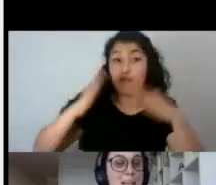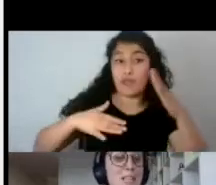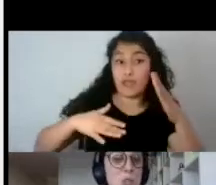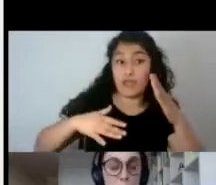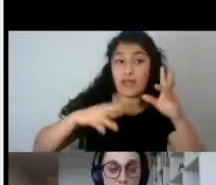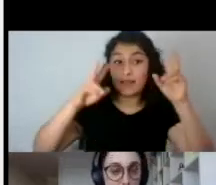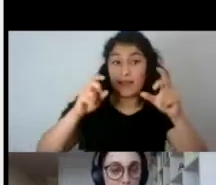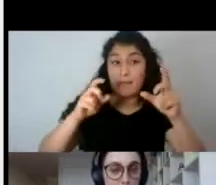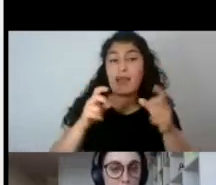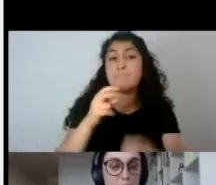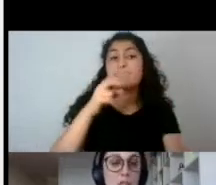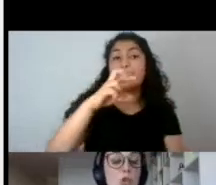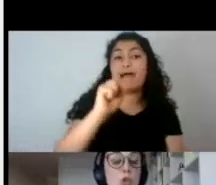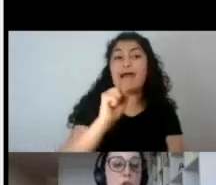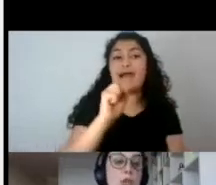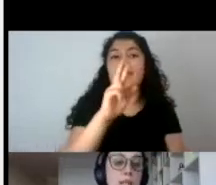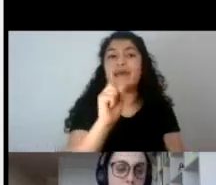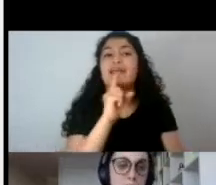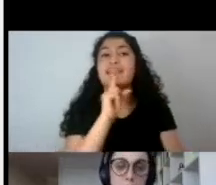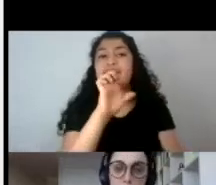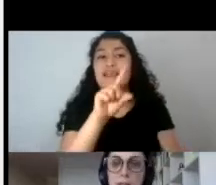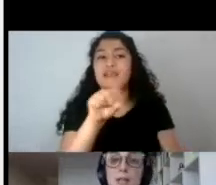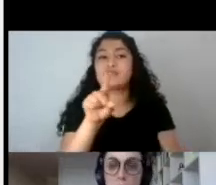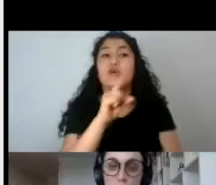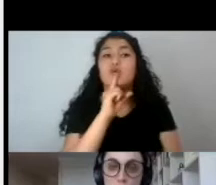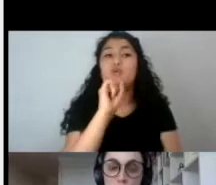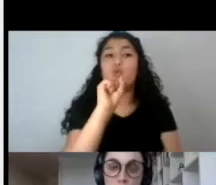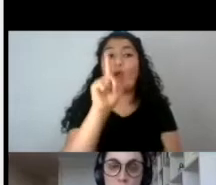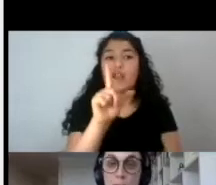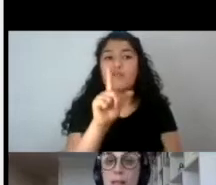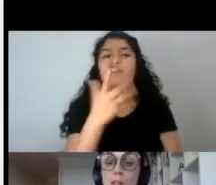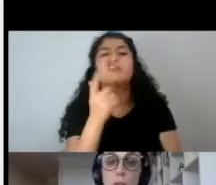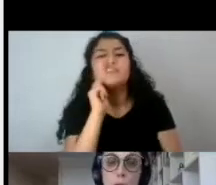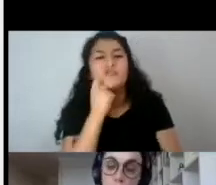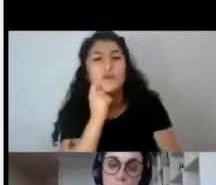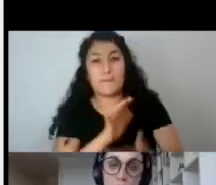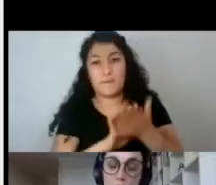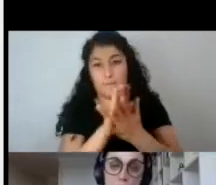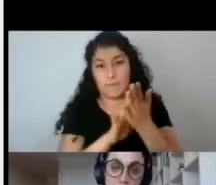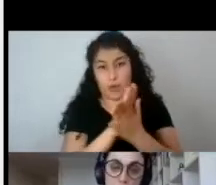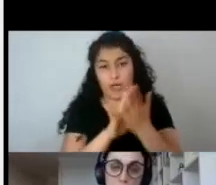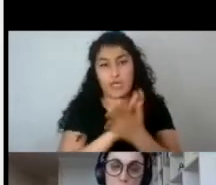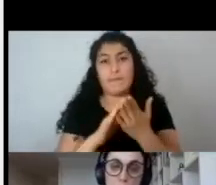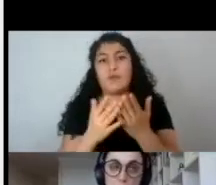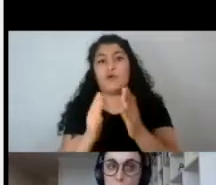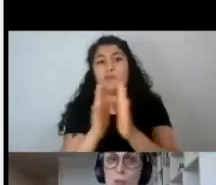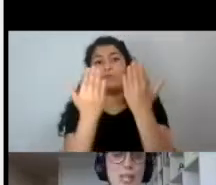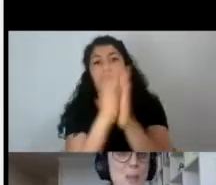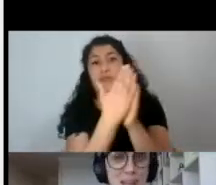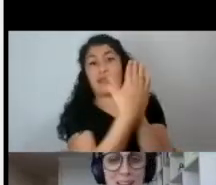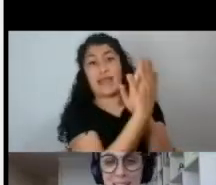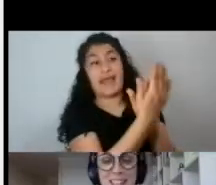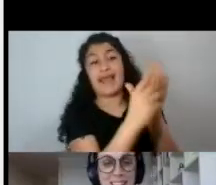paratextual. Es decir, todo lo que está afuera del texto. El título de la obra, por ejemplo. Yo